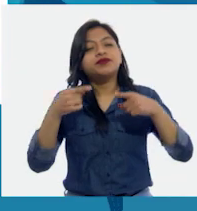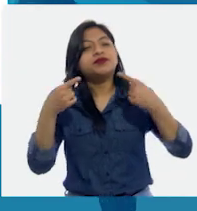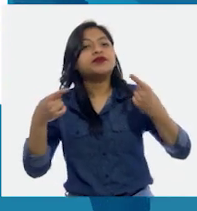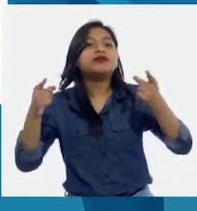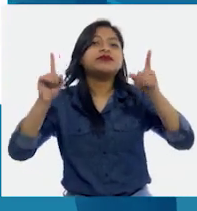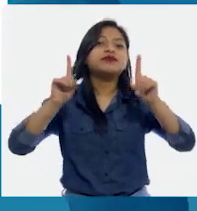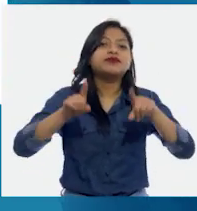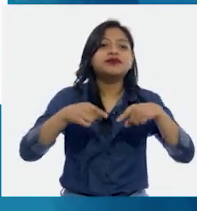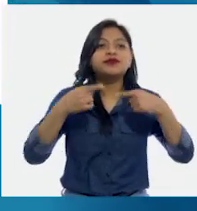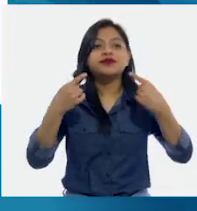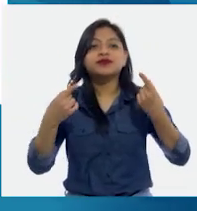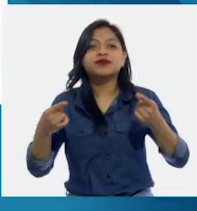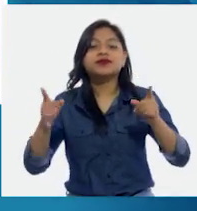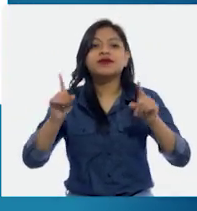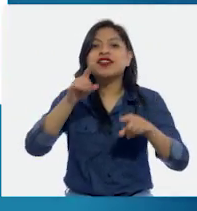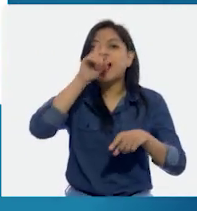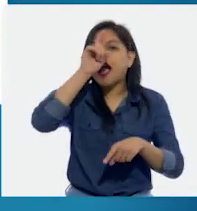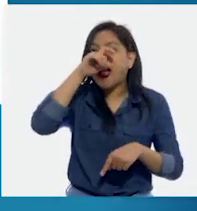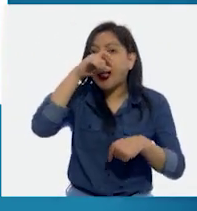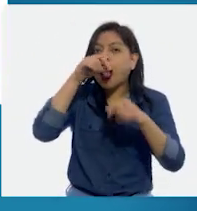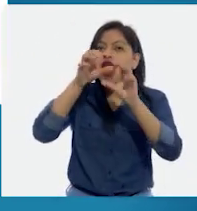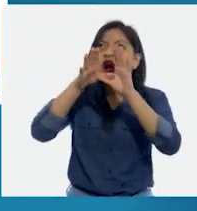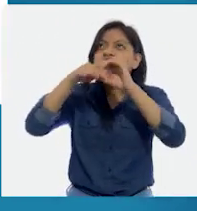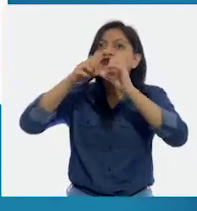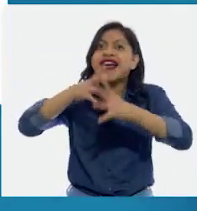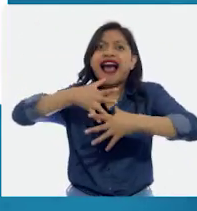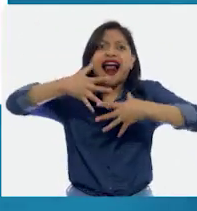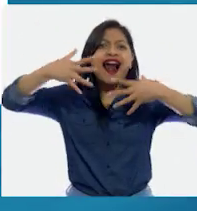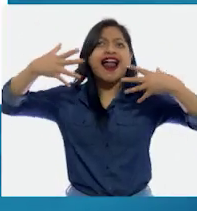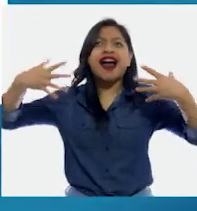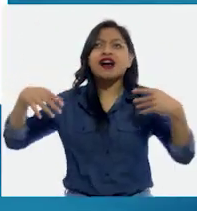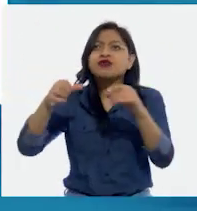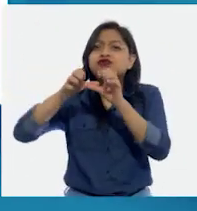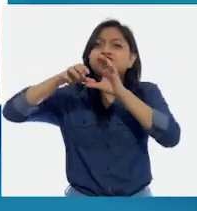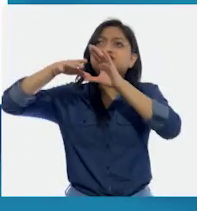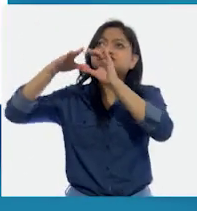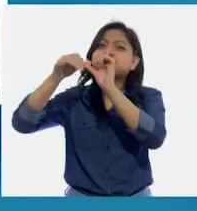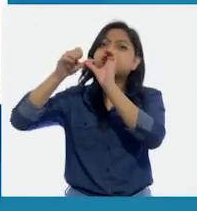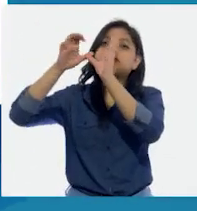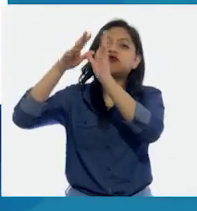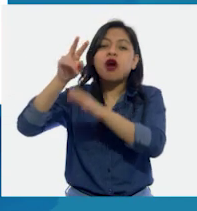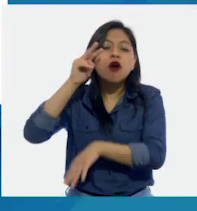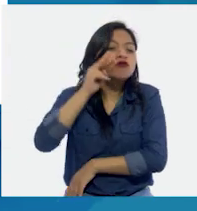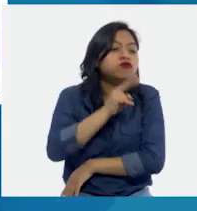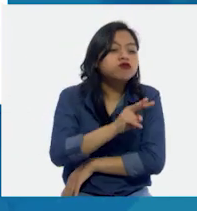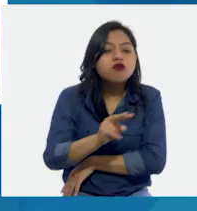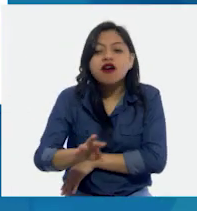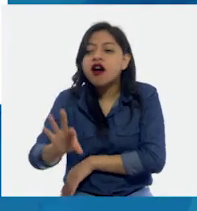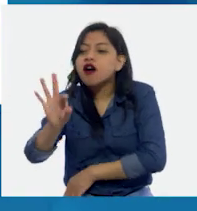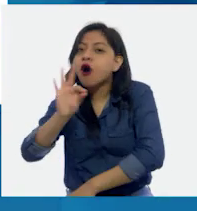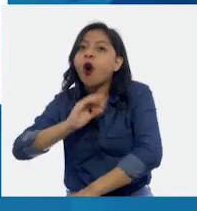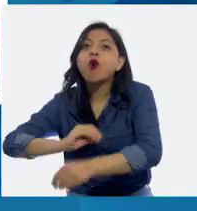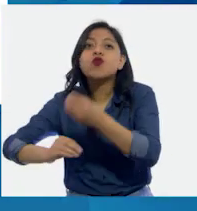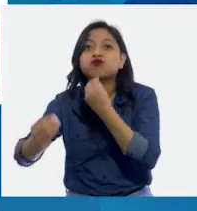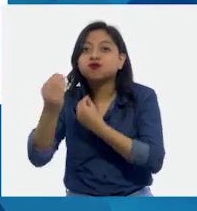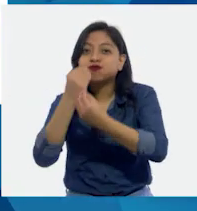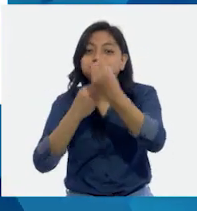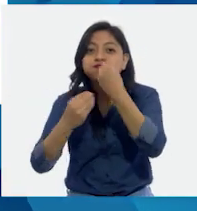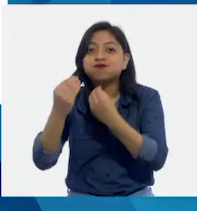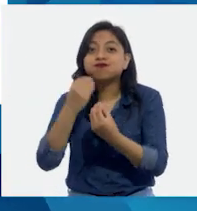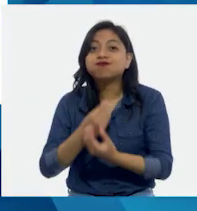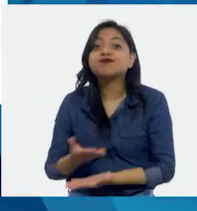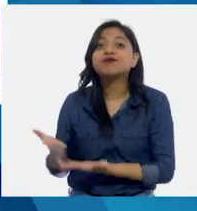Un enorme águila arpía está escogiendo menú. Un